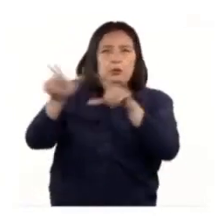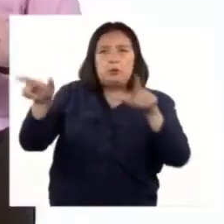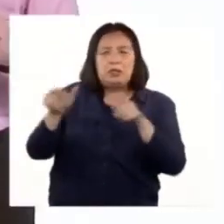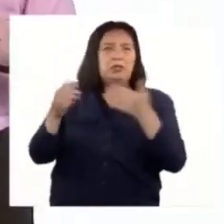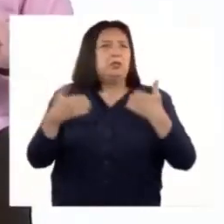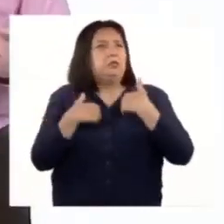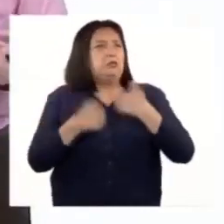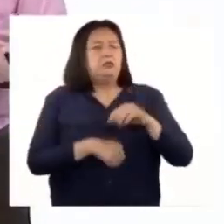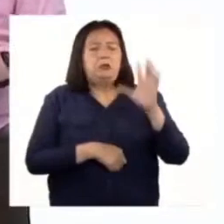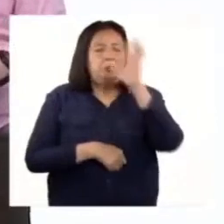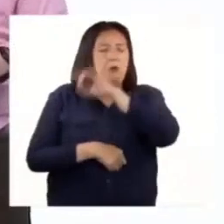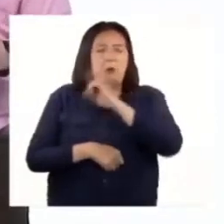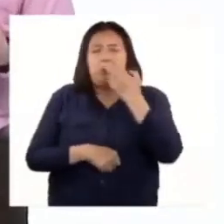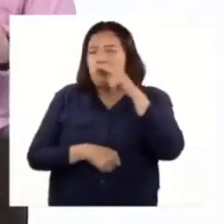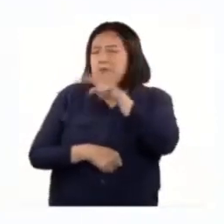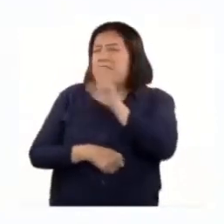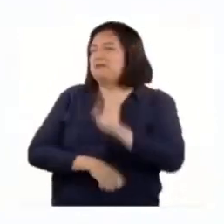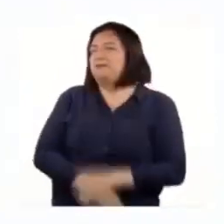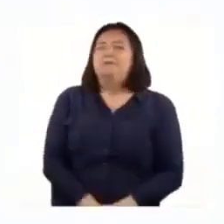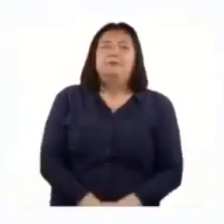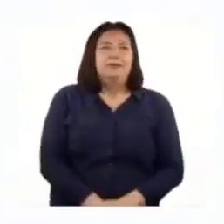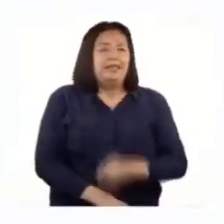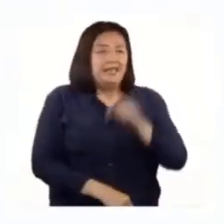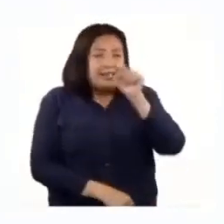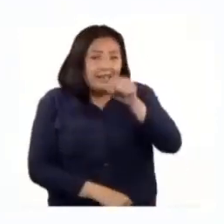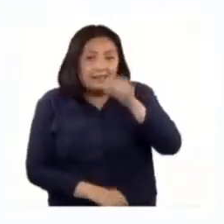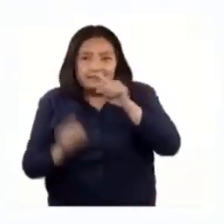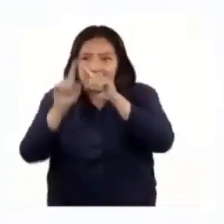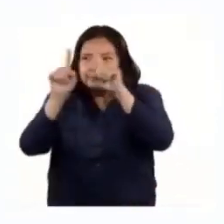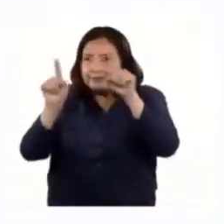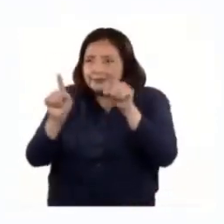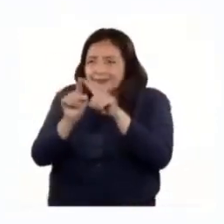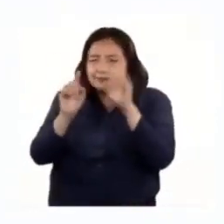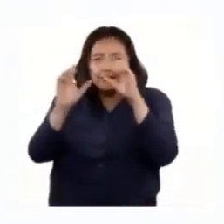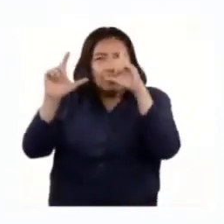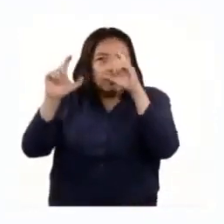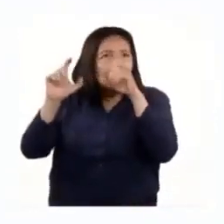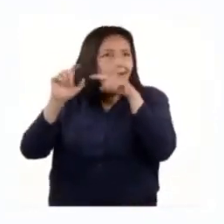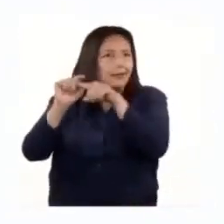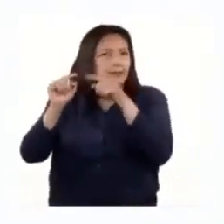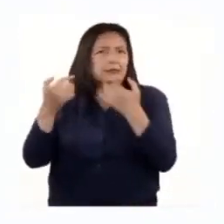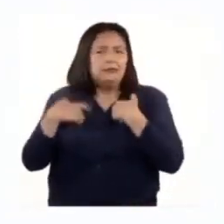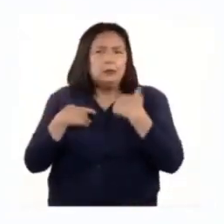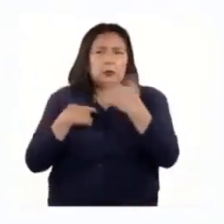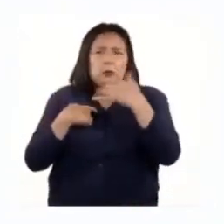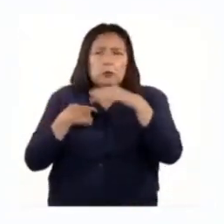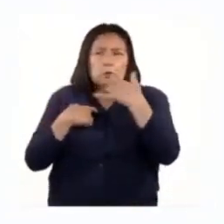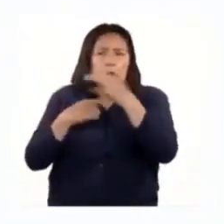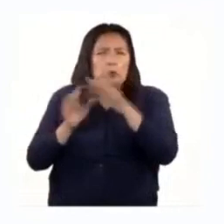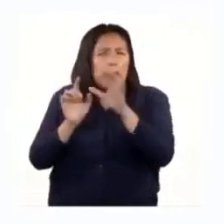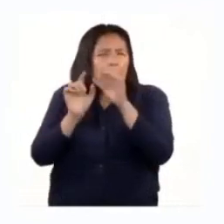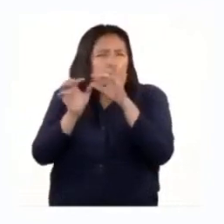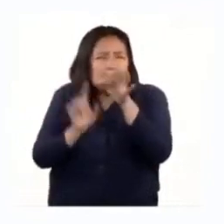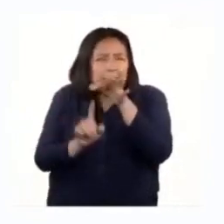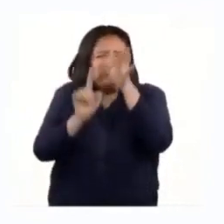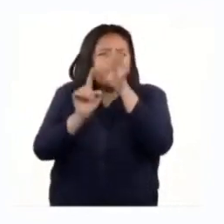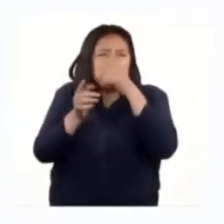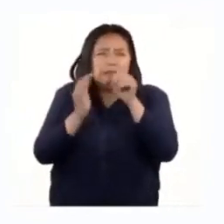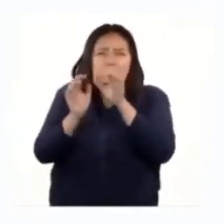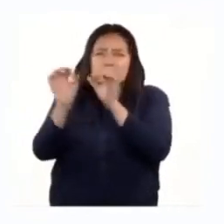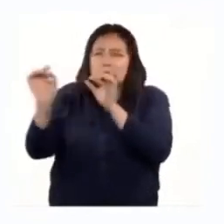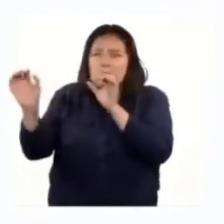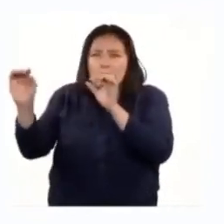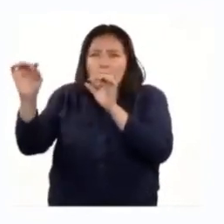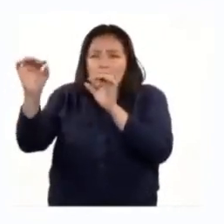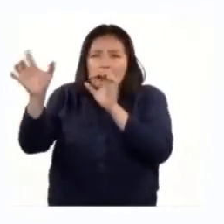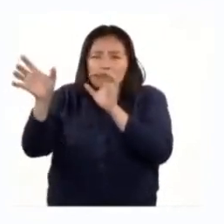que los animales no puedan observar. Estas cámaras cuentan con un sensor muy especial que detecta